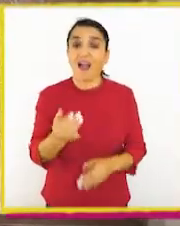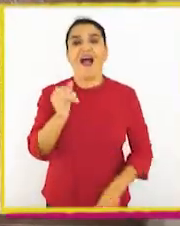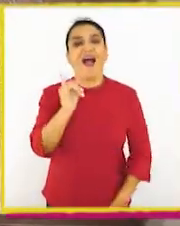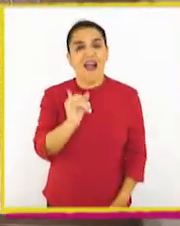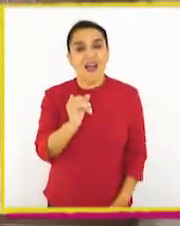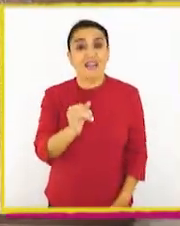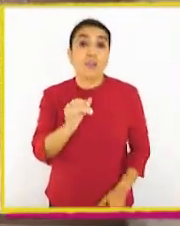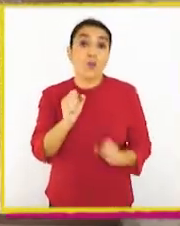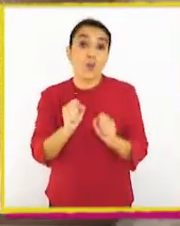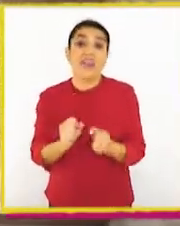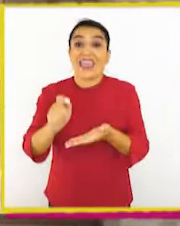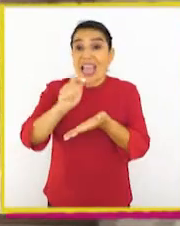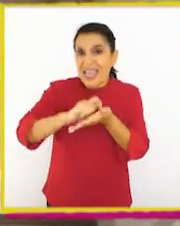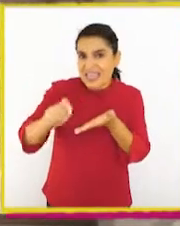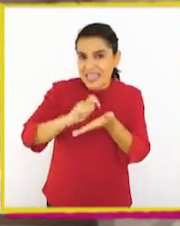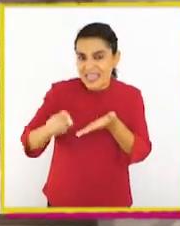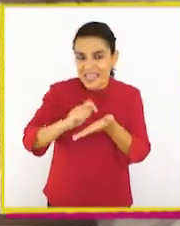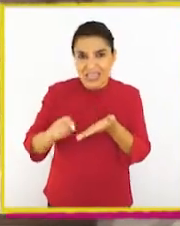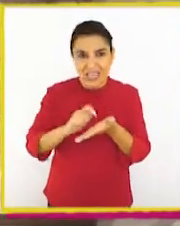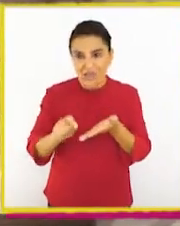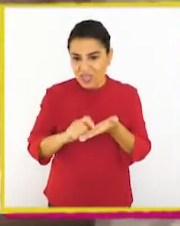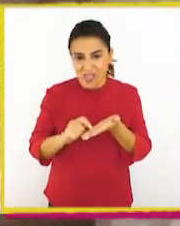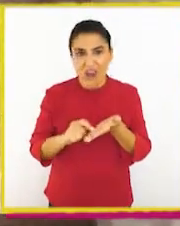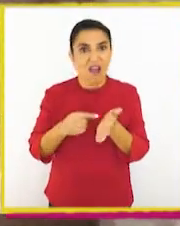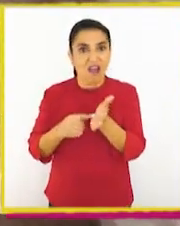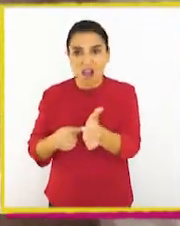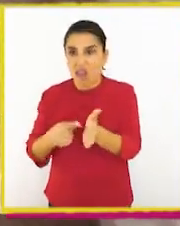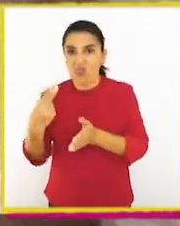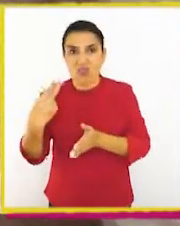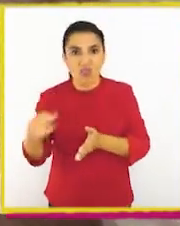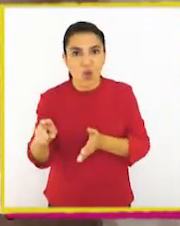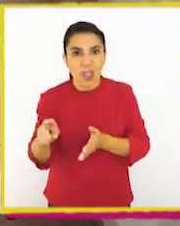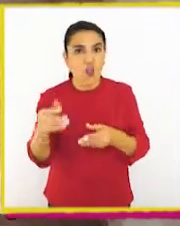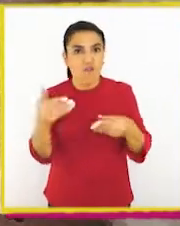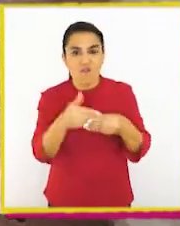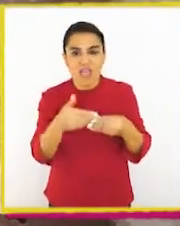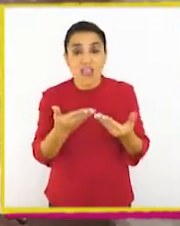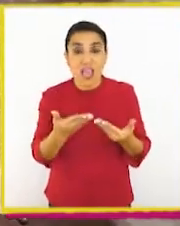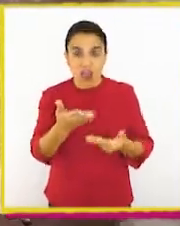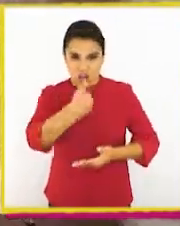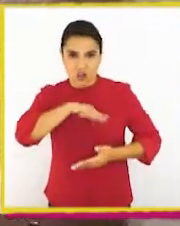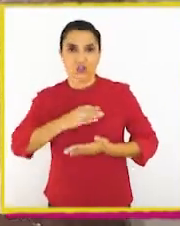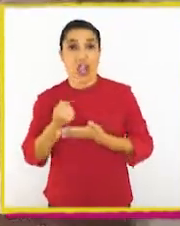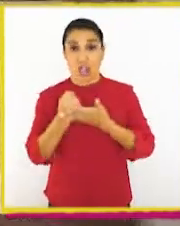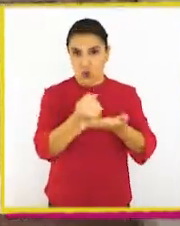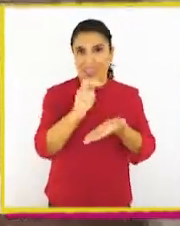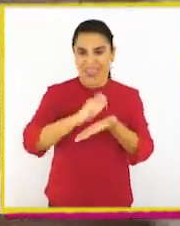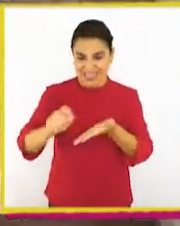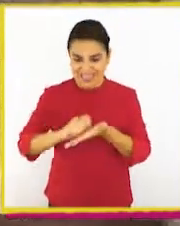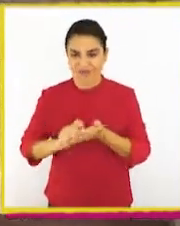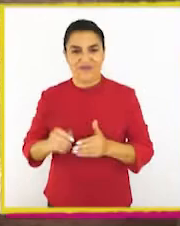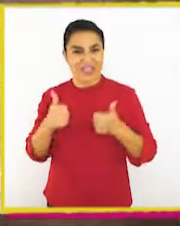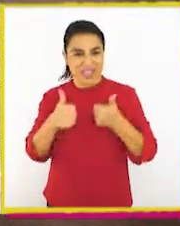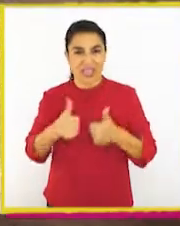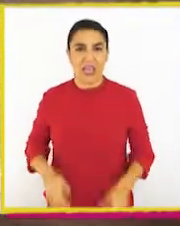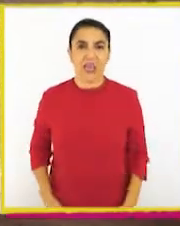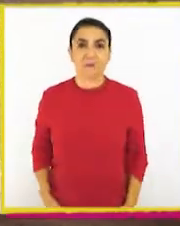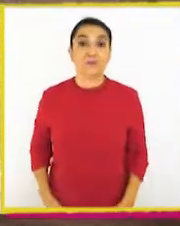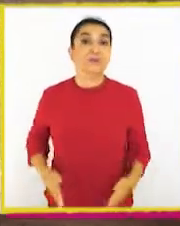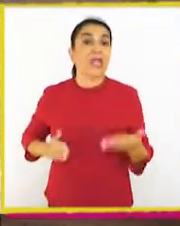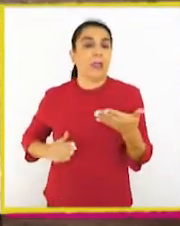Eso, podría escribir un mensaje para el dueño de la billetera. Nosotros podemos ayudar a redactarlo. ¡Genial!